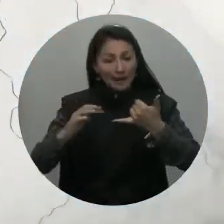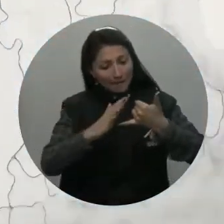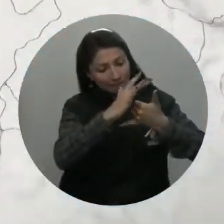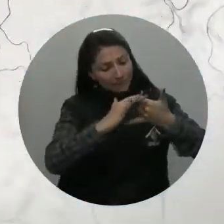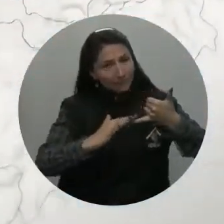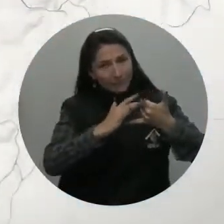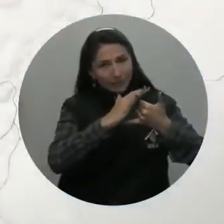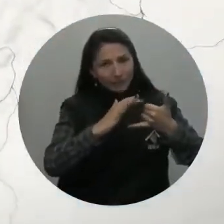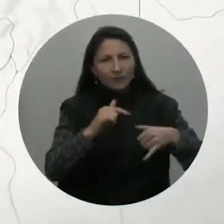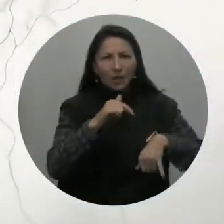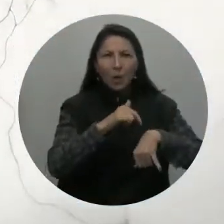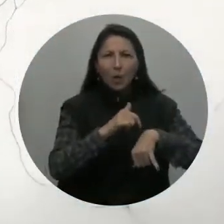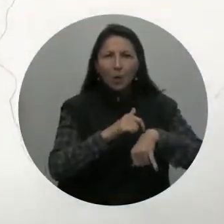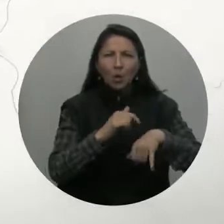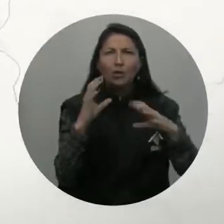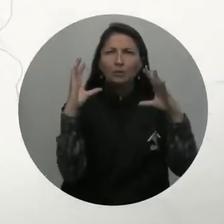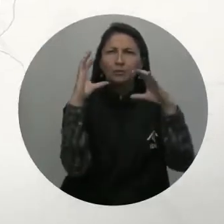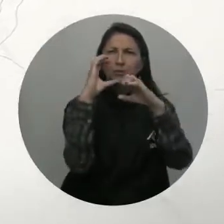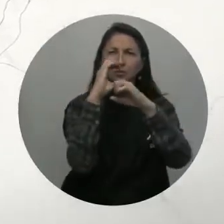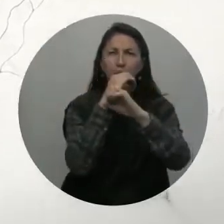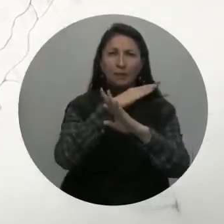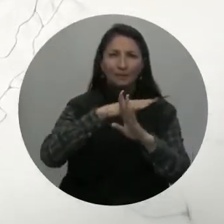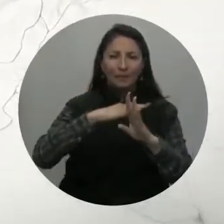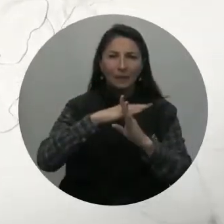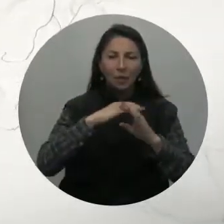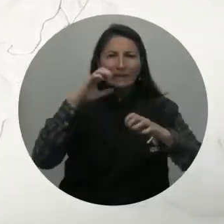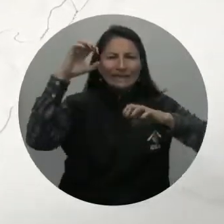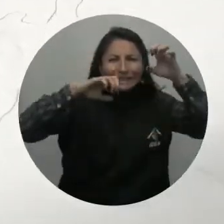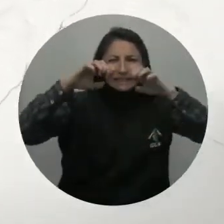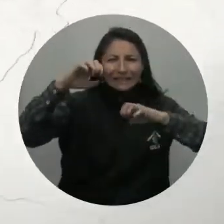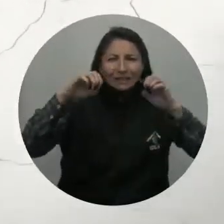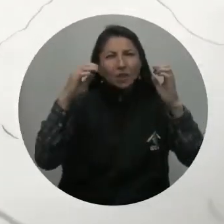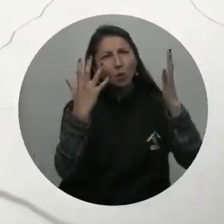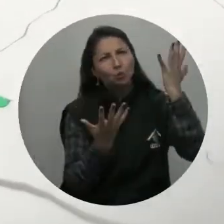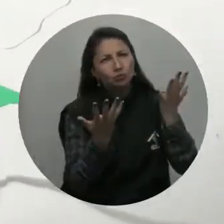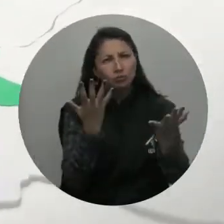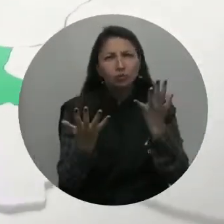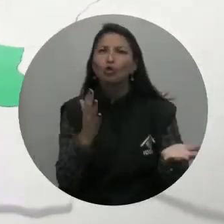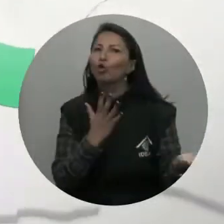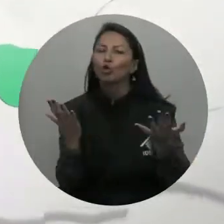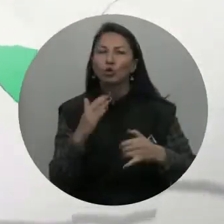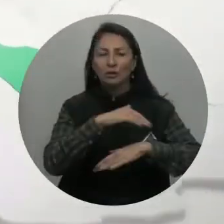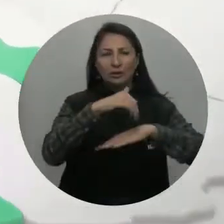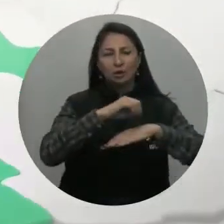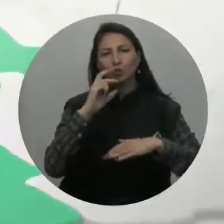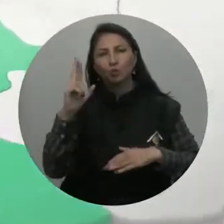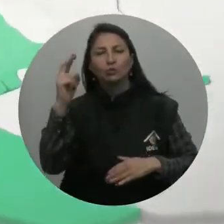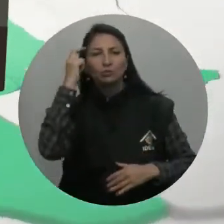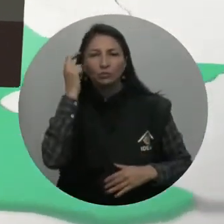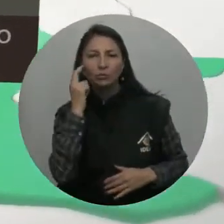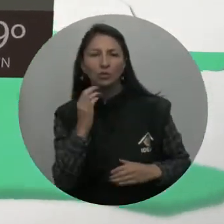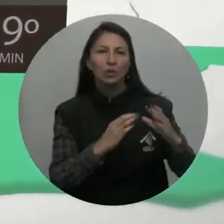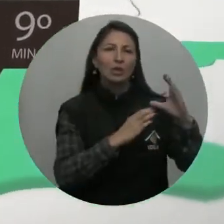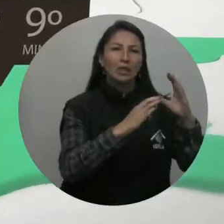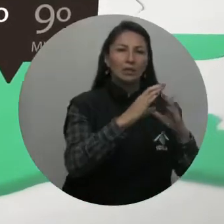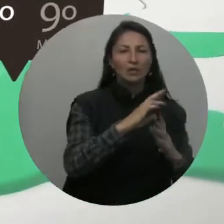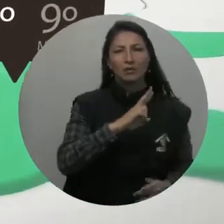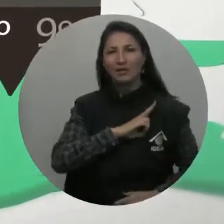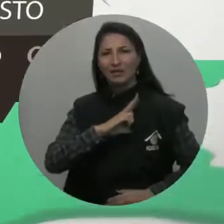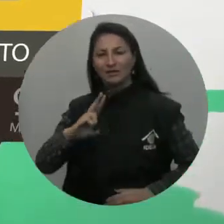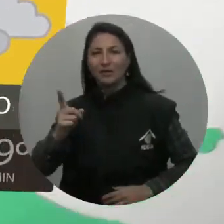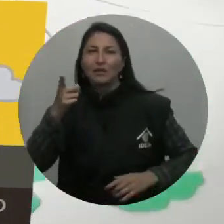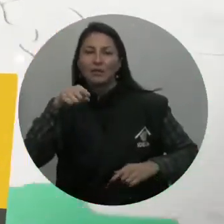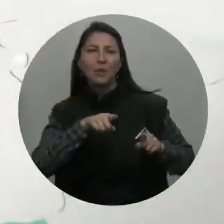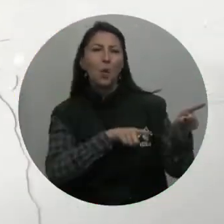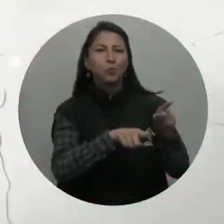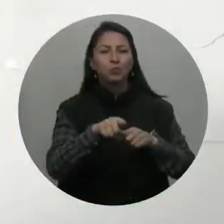En el Pacífico después del mediodía la nubosidad será abundante Con lluvias entre ligeras y moderadas en el centro y sur del Chocó Cauca,